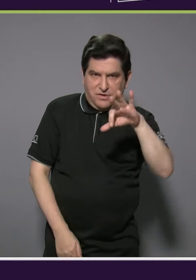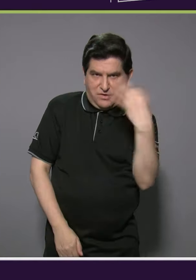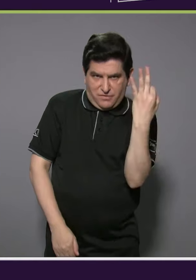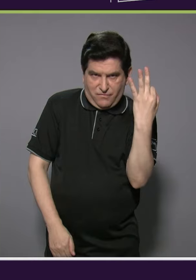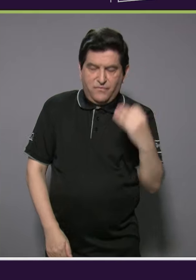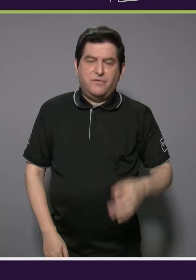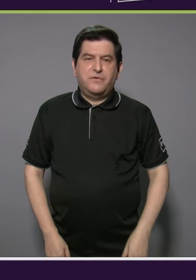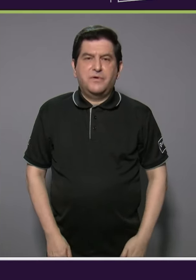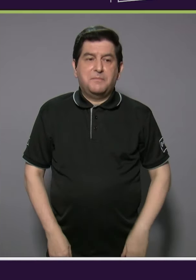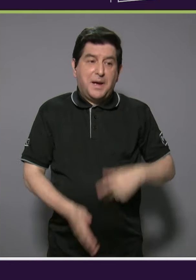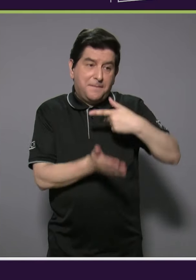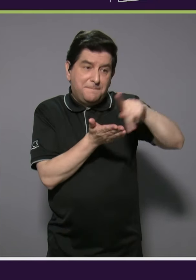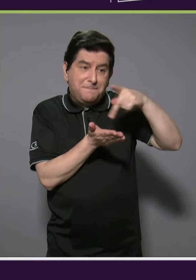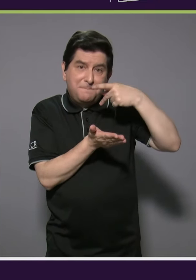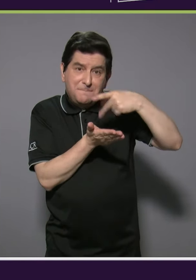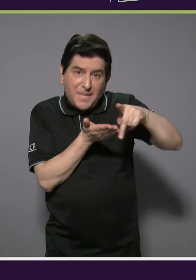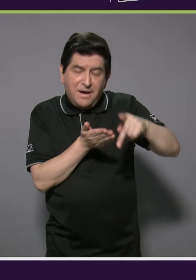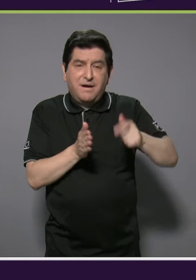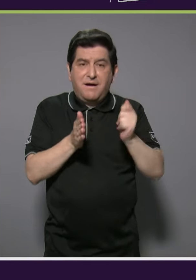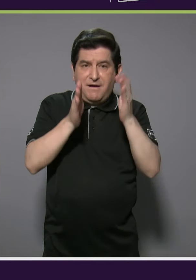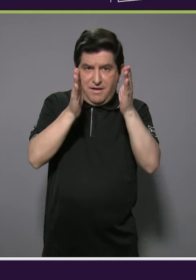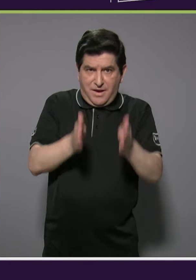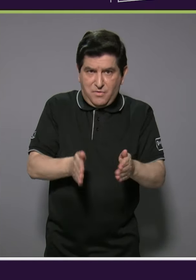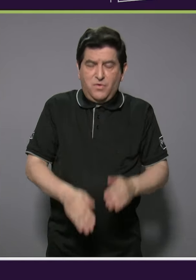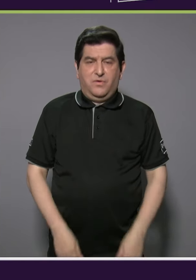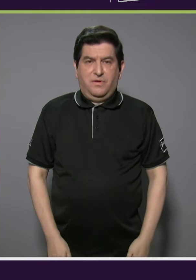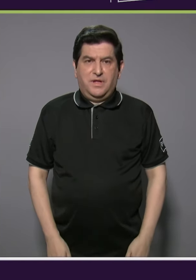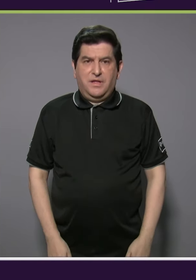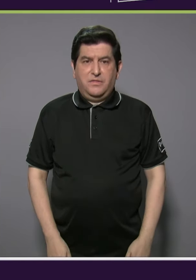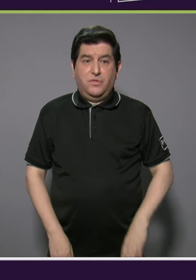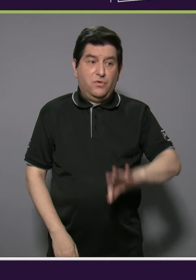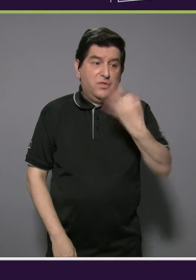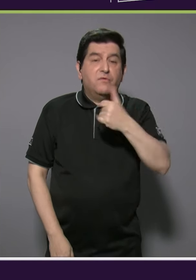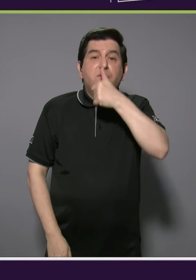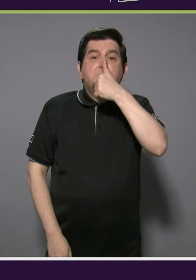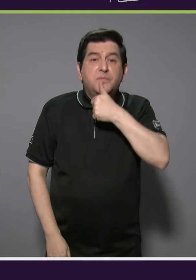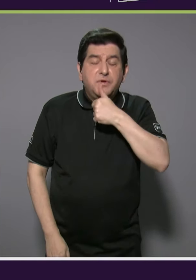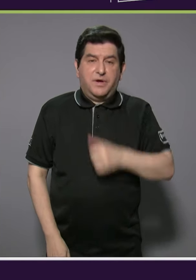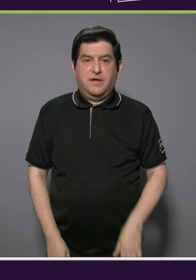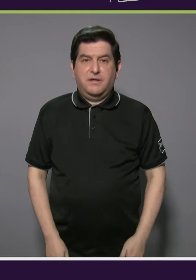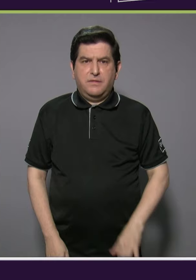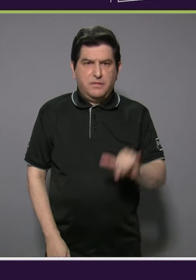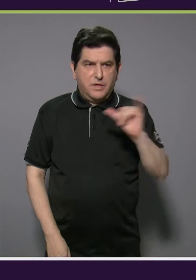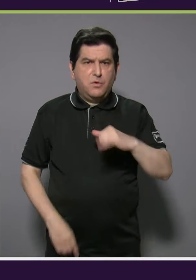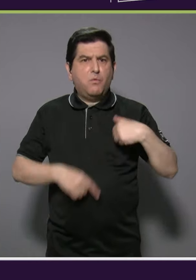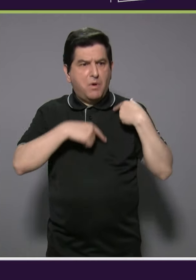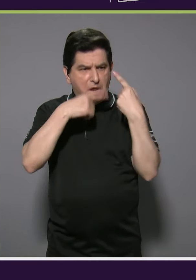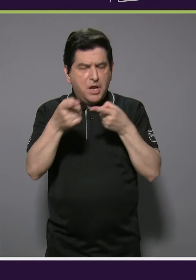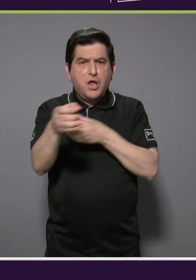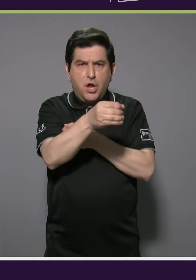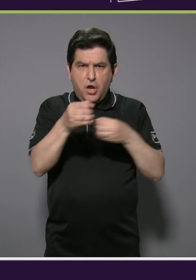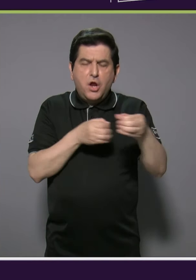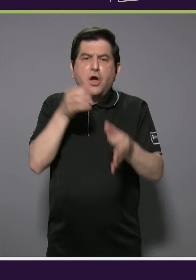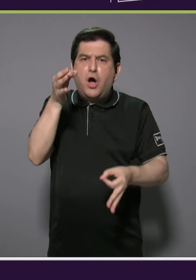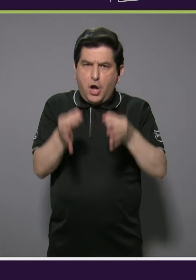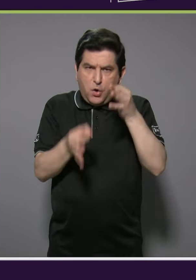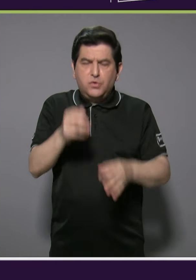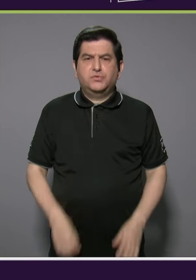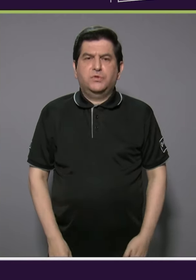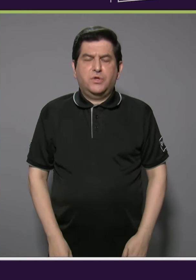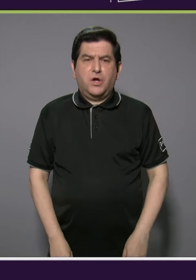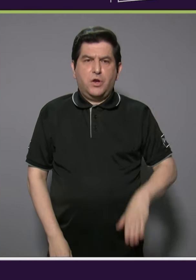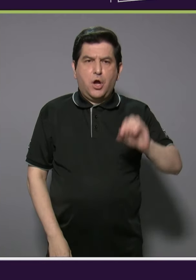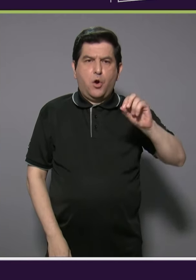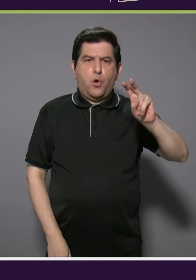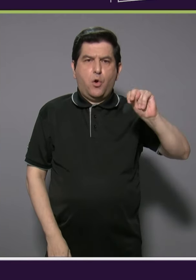poder pagar un abogado o abogada por lo privado, que también pueden acudir a los consultorios jurídicos con la PAMU